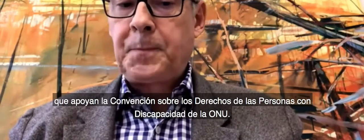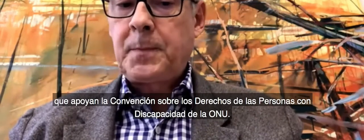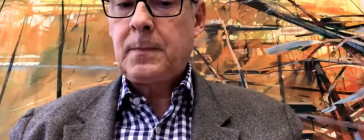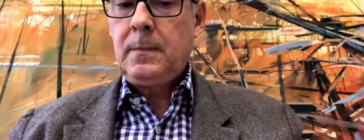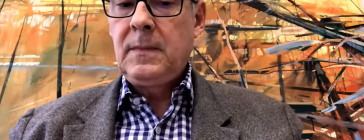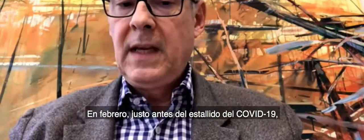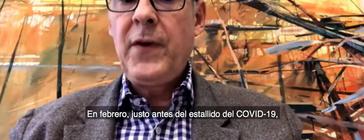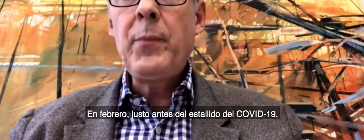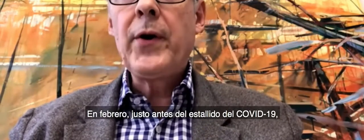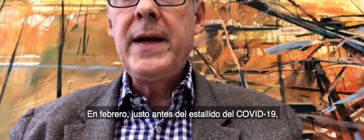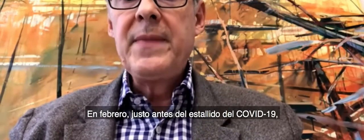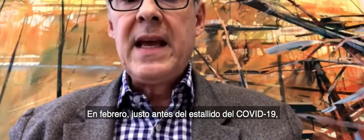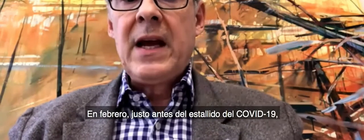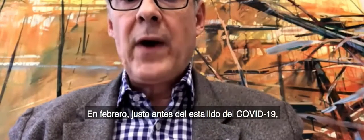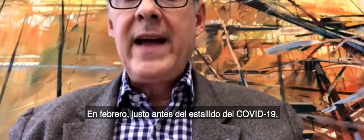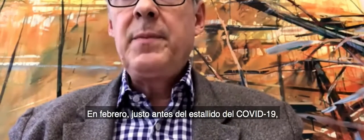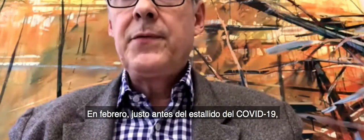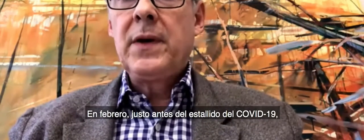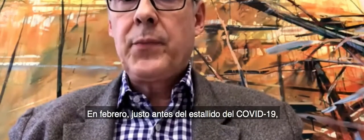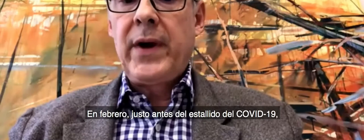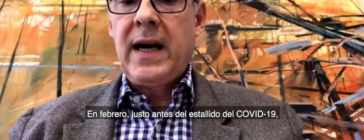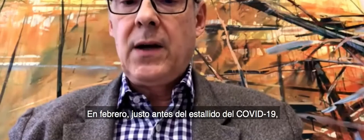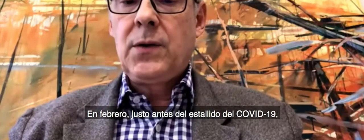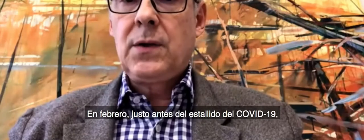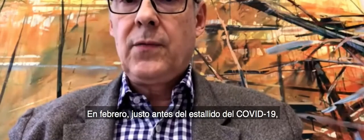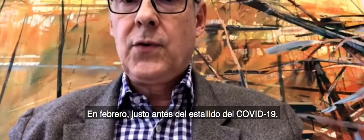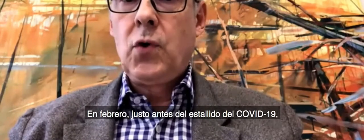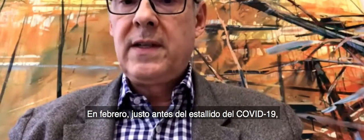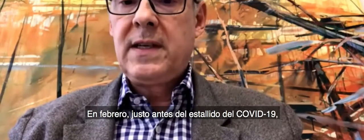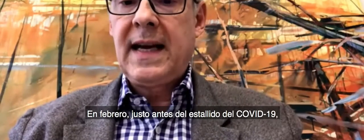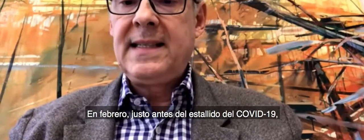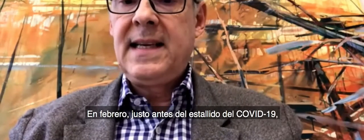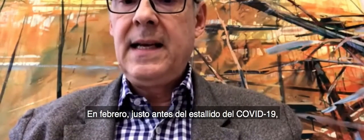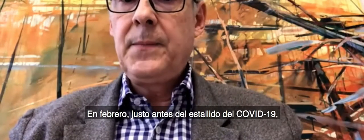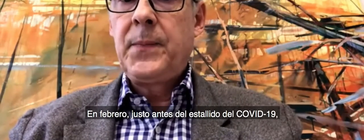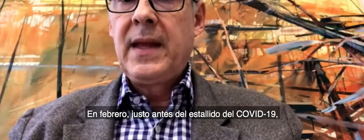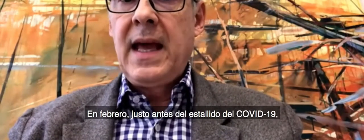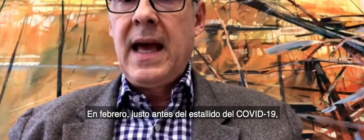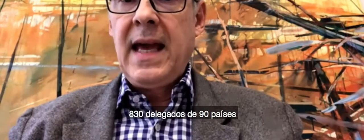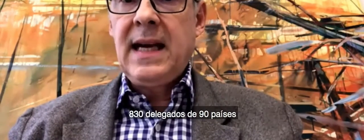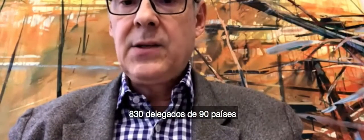in February right before the breakout of COVID-19